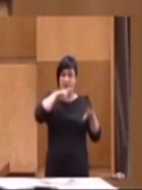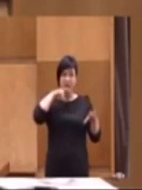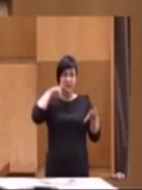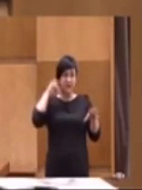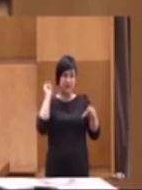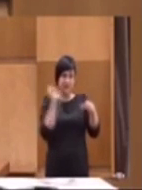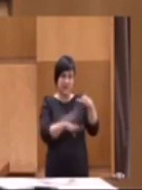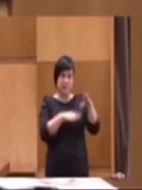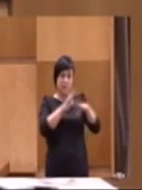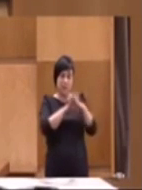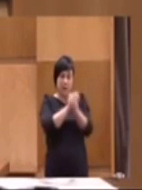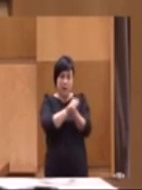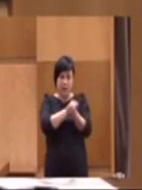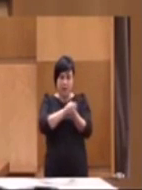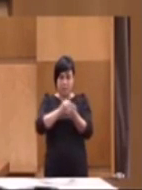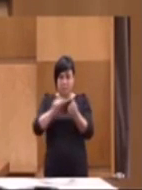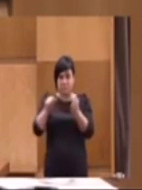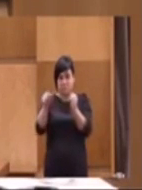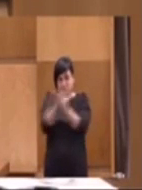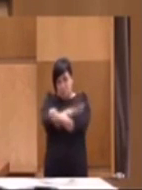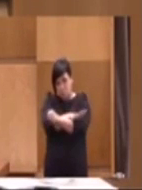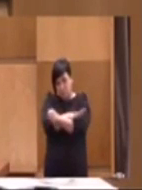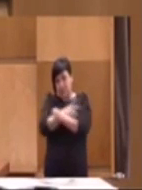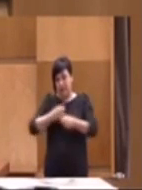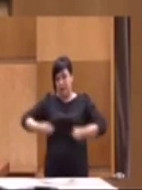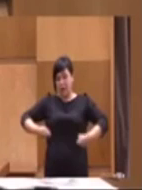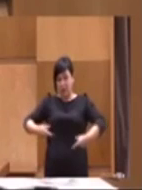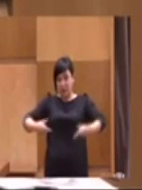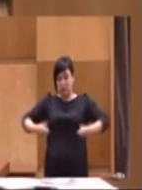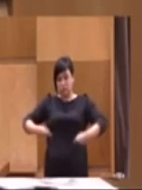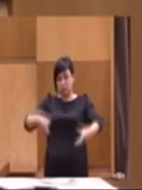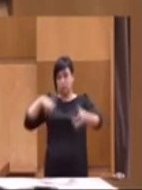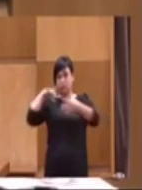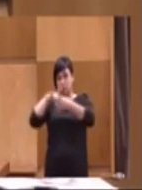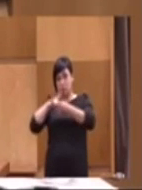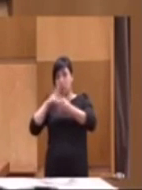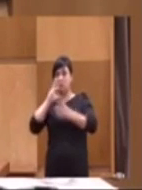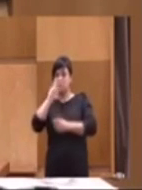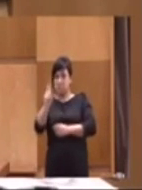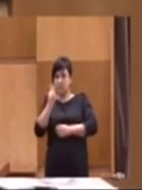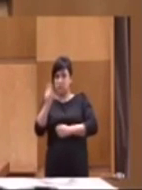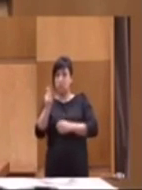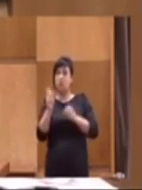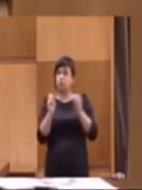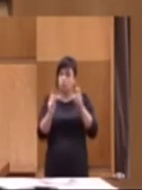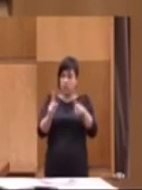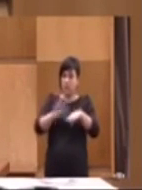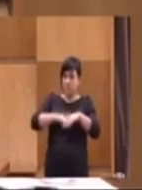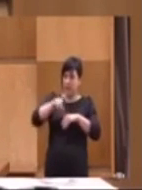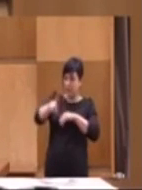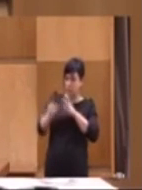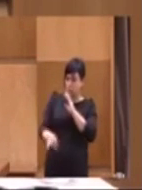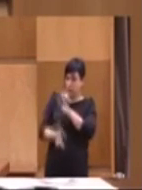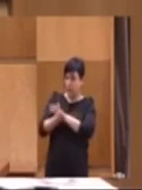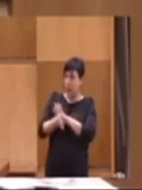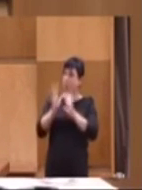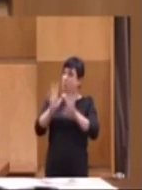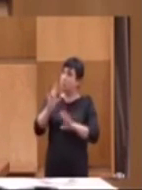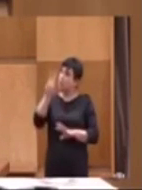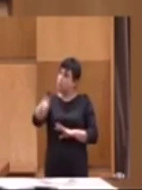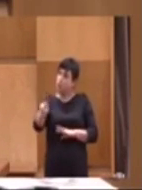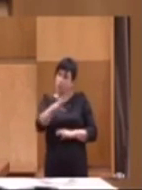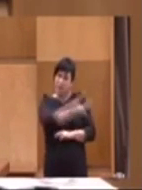para sufragar gastos directamente vinculados con el sistema de pensiones, se podría entender, porque para eso se creó. Pero es que no es así.